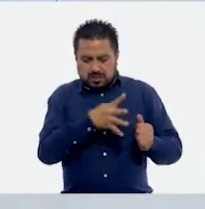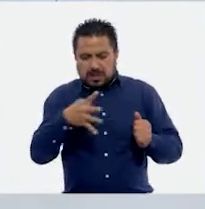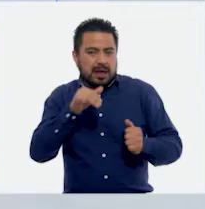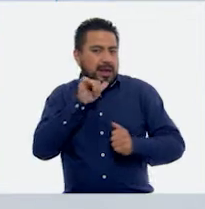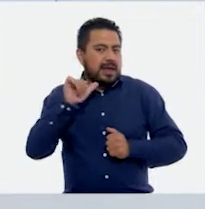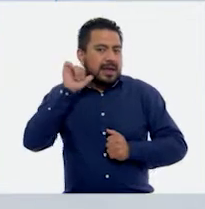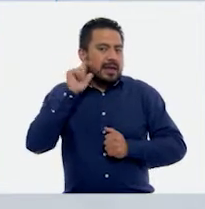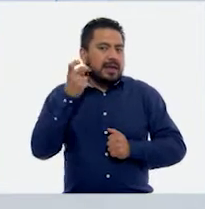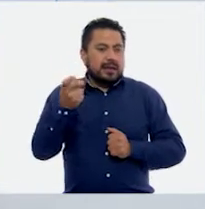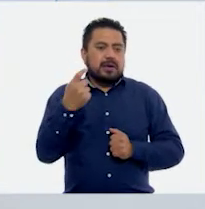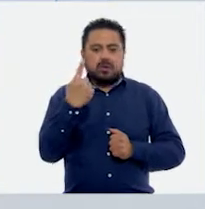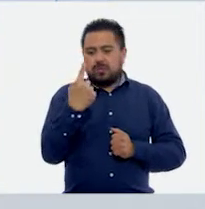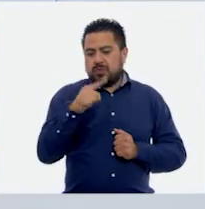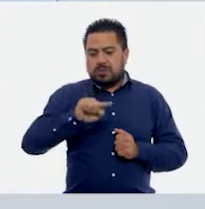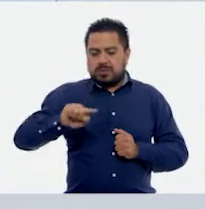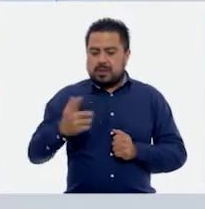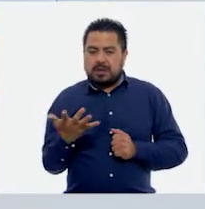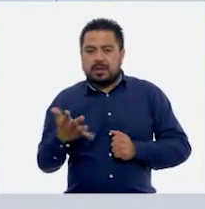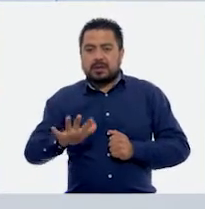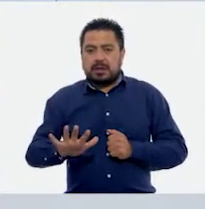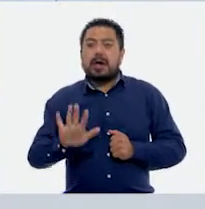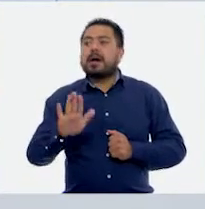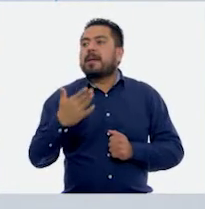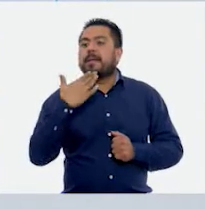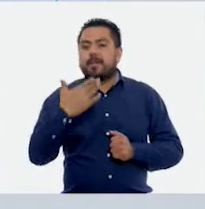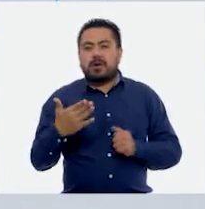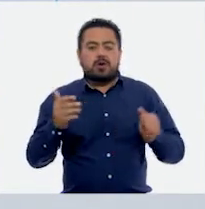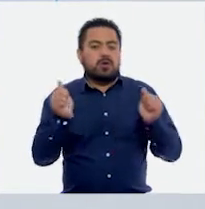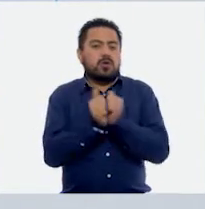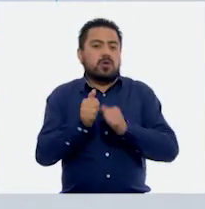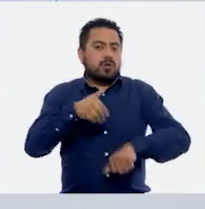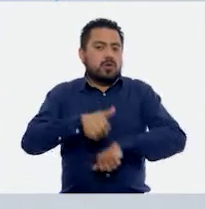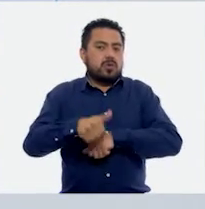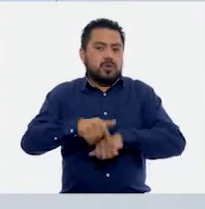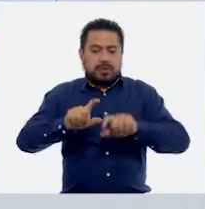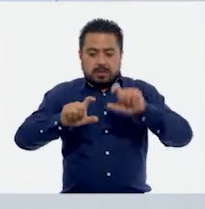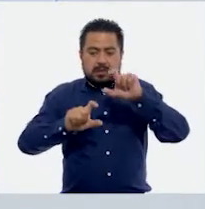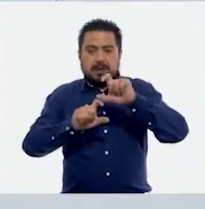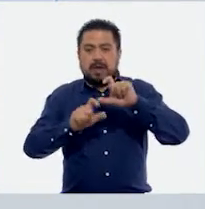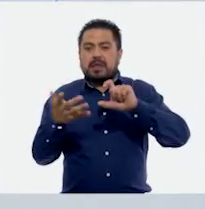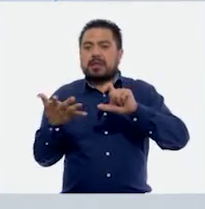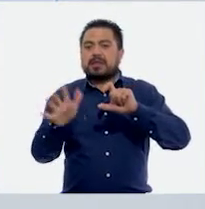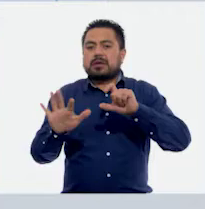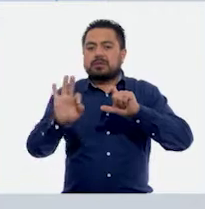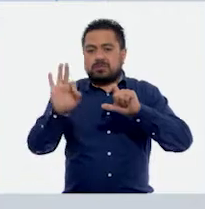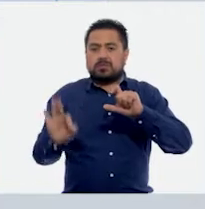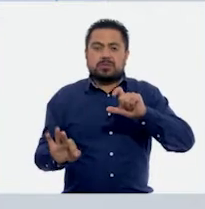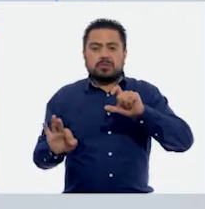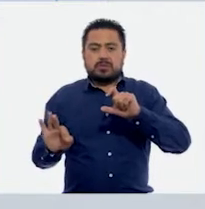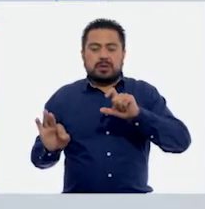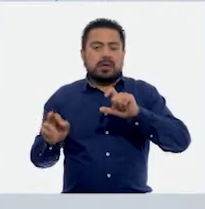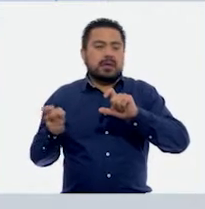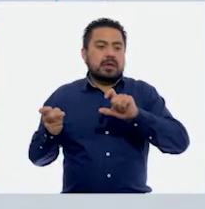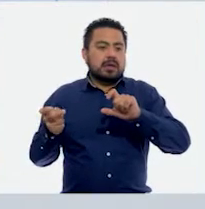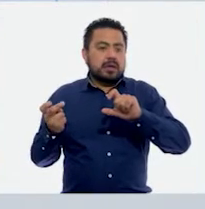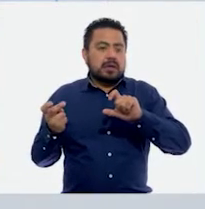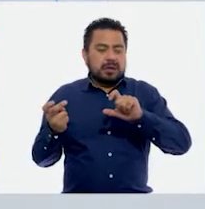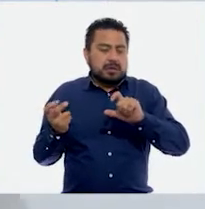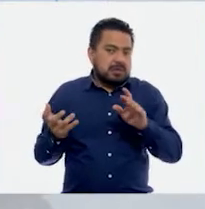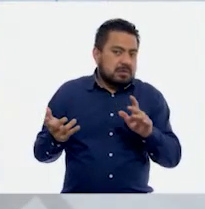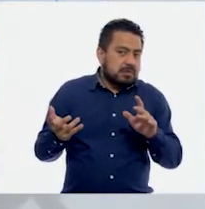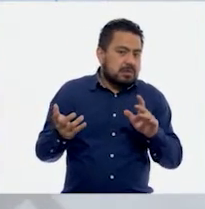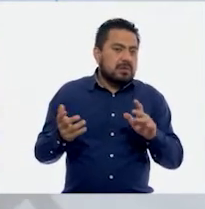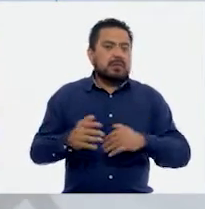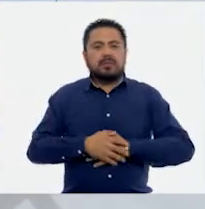Ajá. Es un décimo. Muy bien. Y con número decimal, 10% es 10 centésimo en fracción.